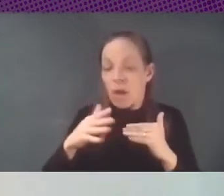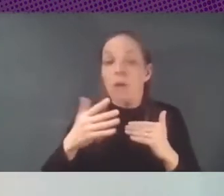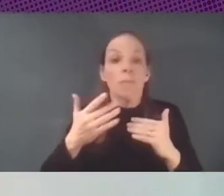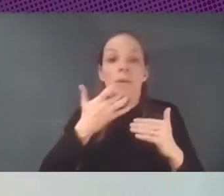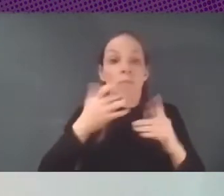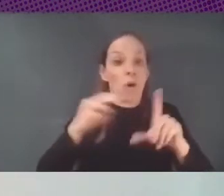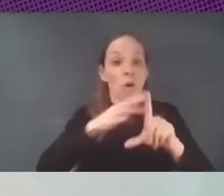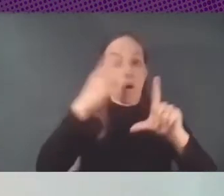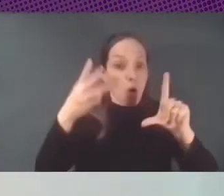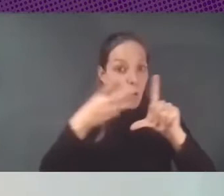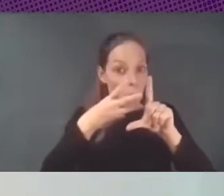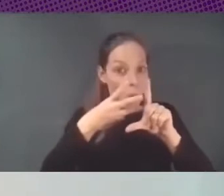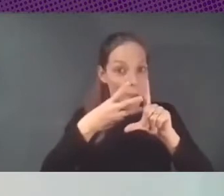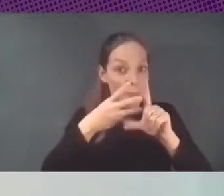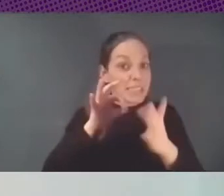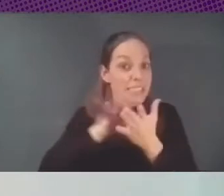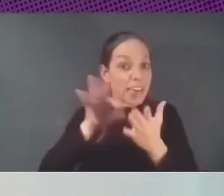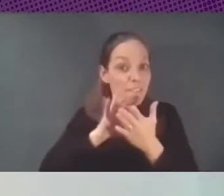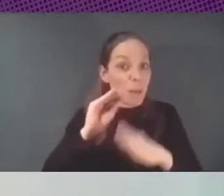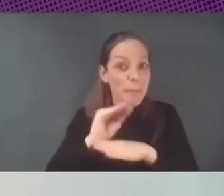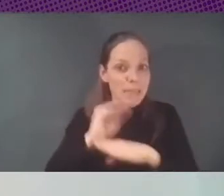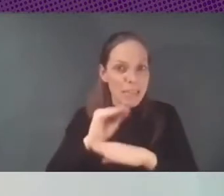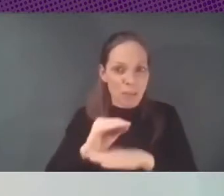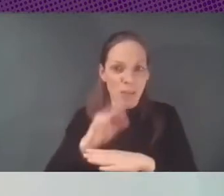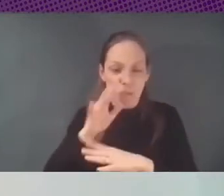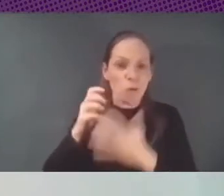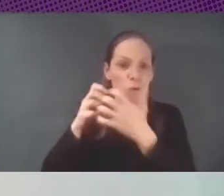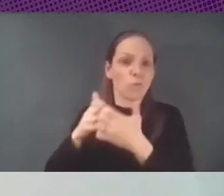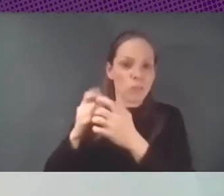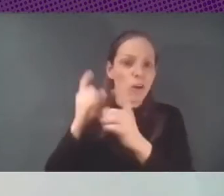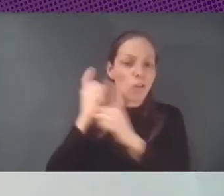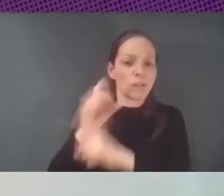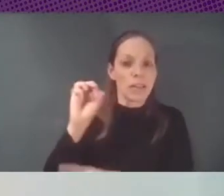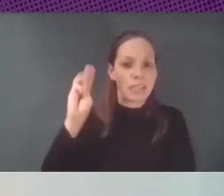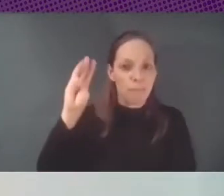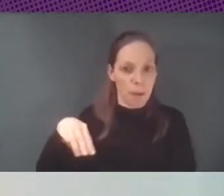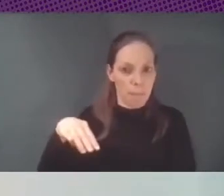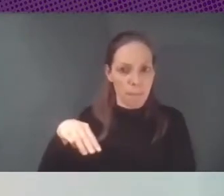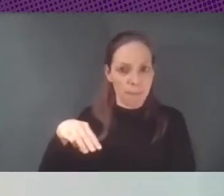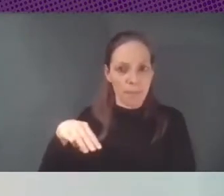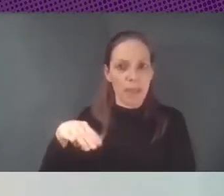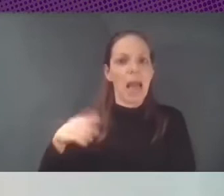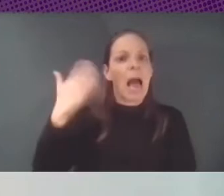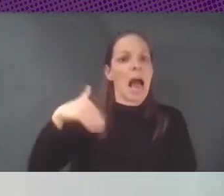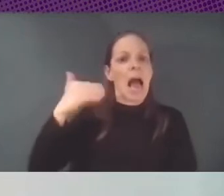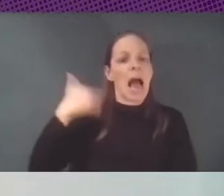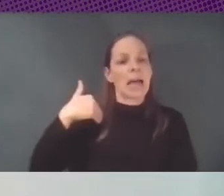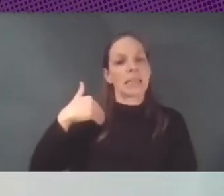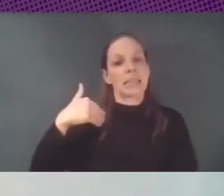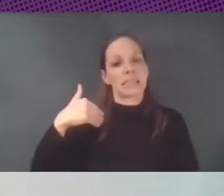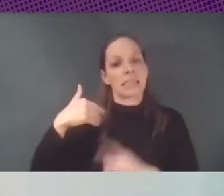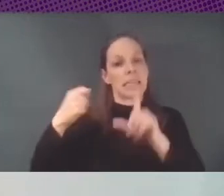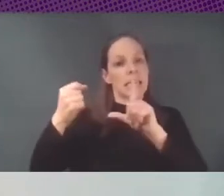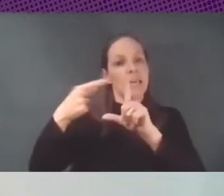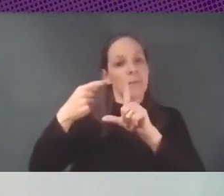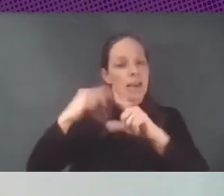por la lucha contra el spam que ya casi nadie da un servicio de email antes era muy habitual tener un servidor propio y ahora se delega en MailChimp se